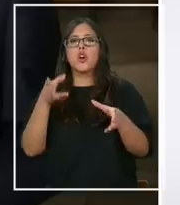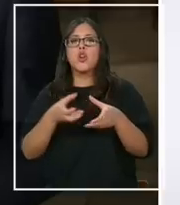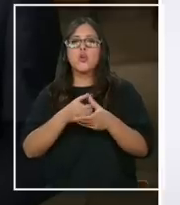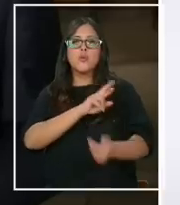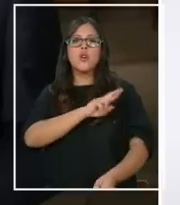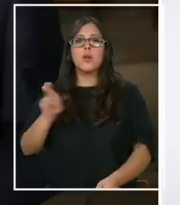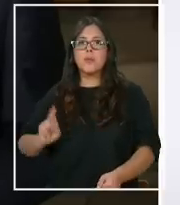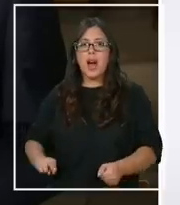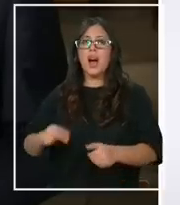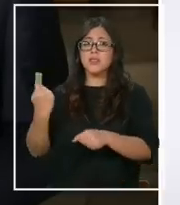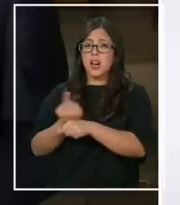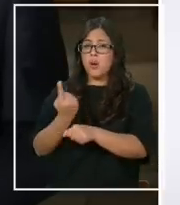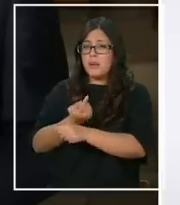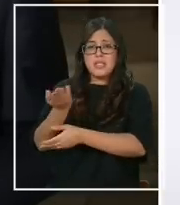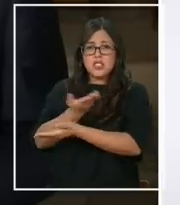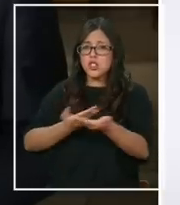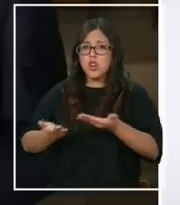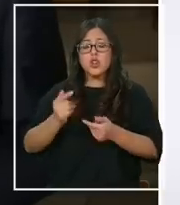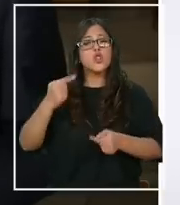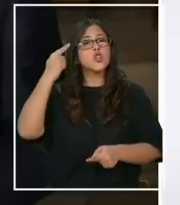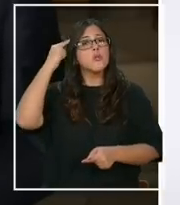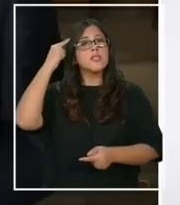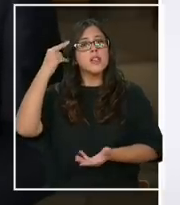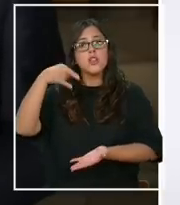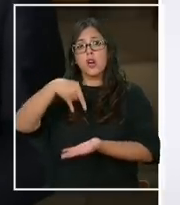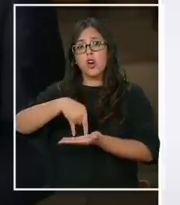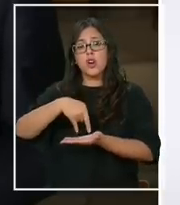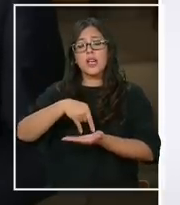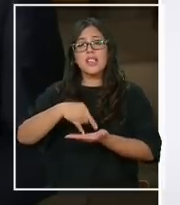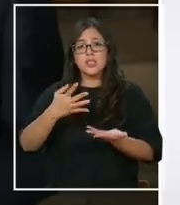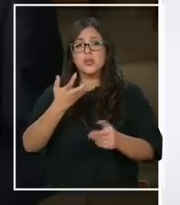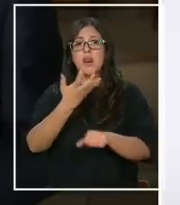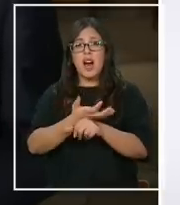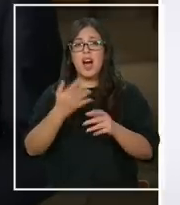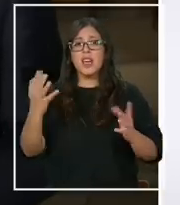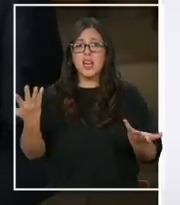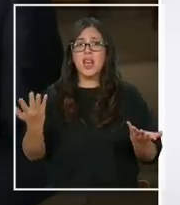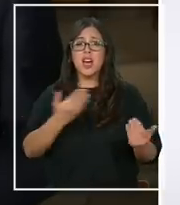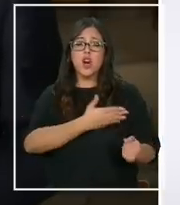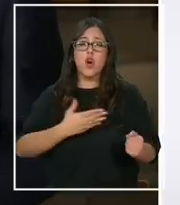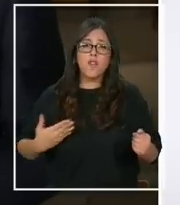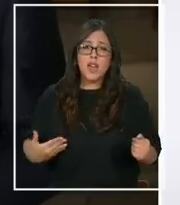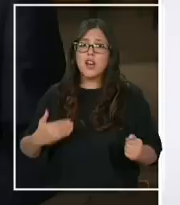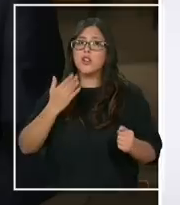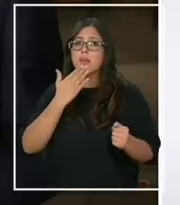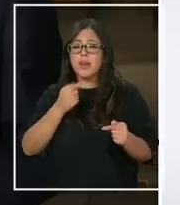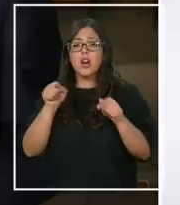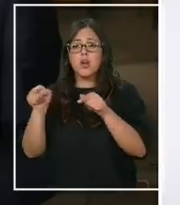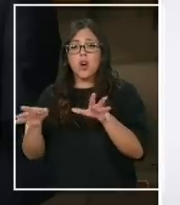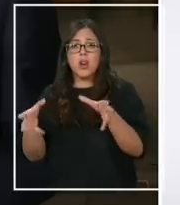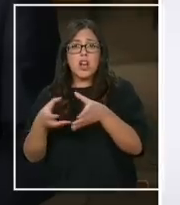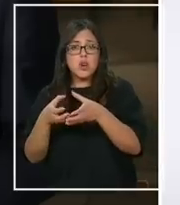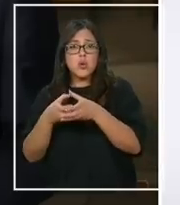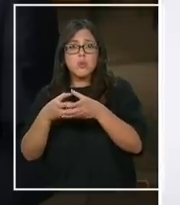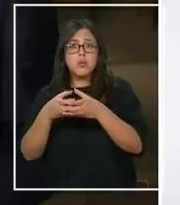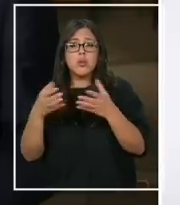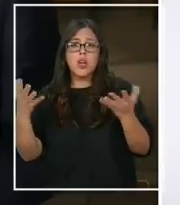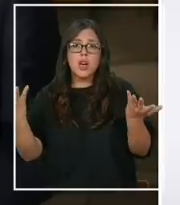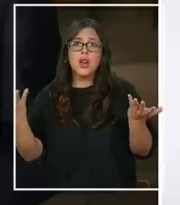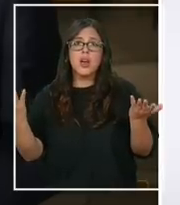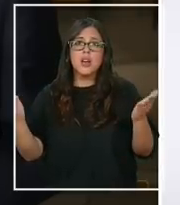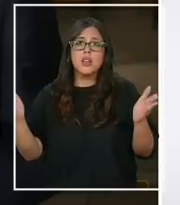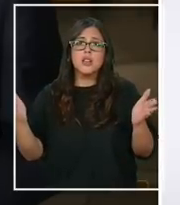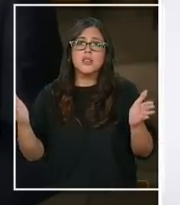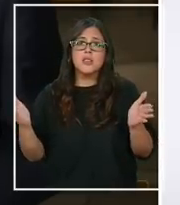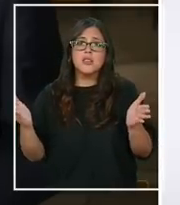tenido algún acercamiento? Estoy pensando en el Congreso. ¿Ha habido algún acercamiento del gobierno con esta fuerza que tuvo tan,